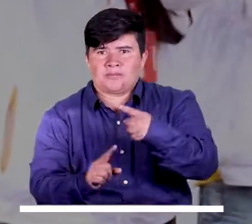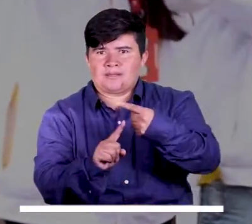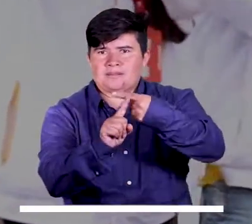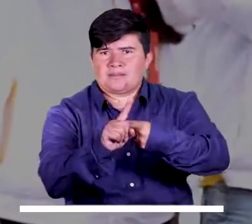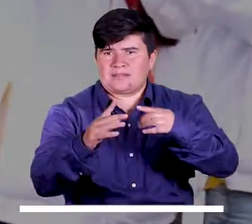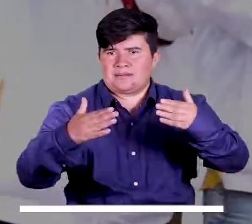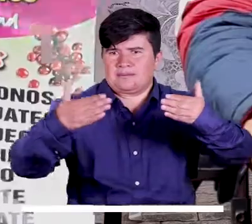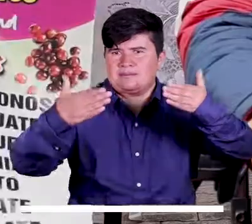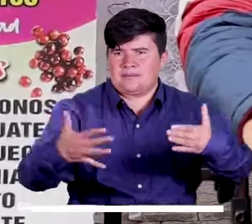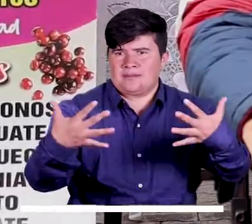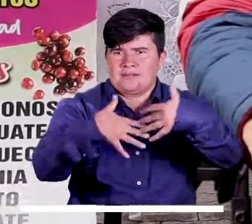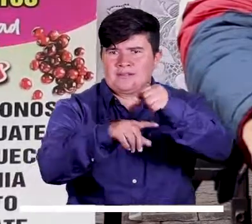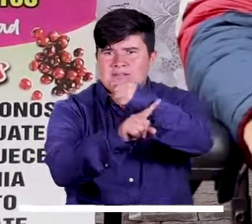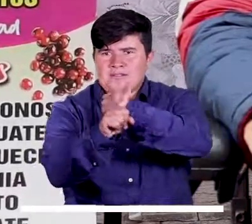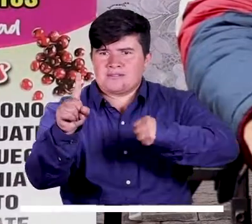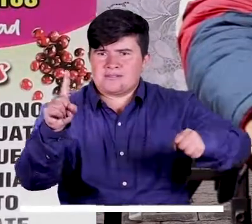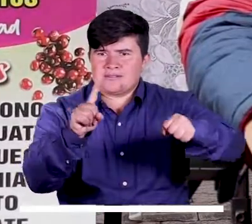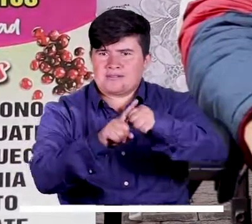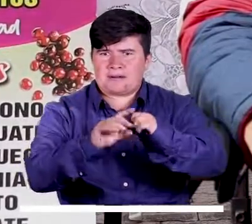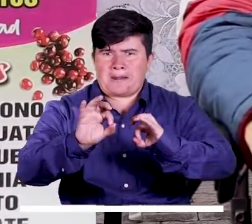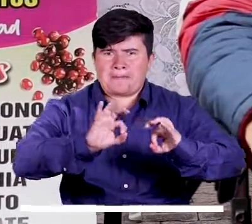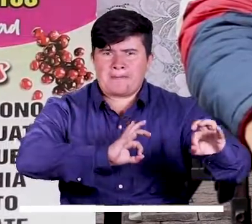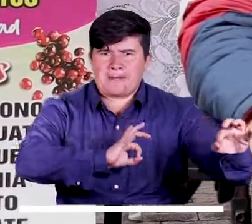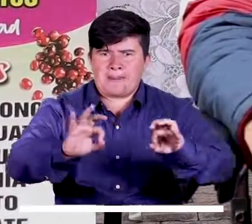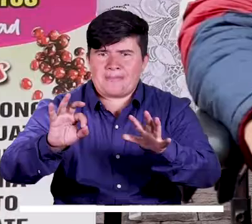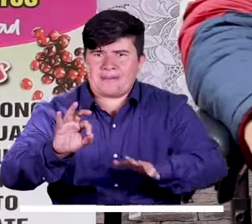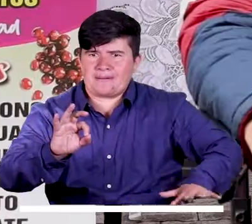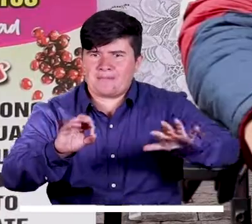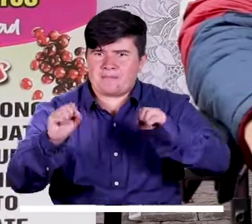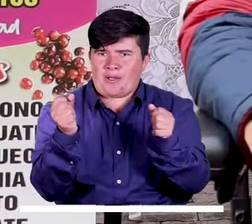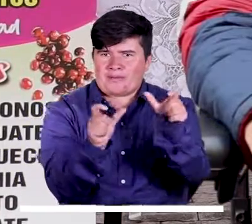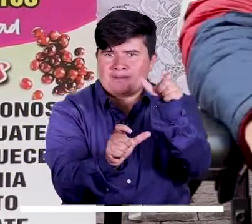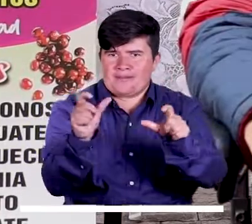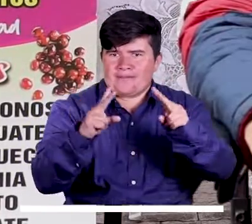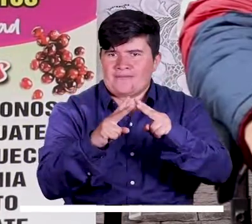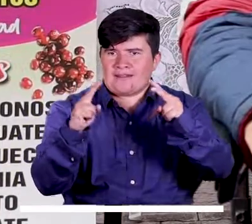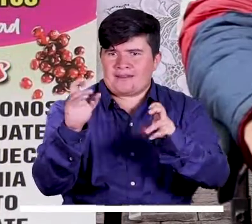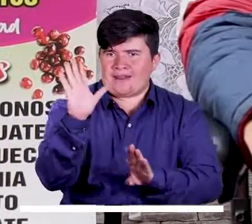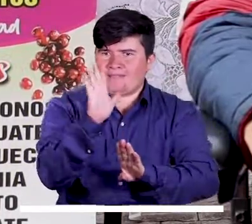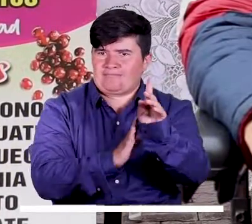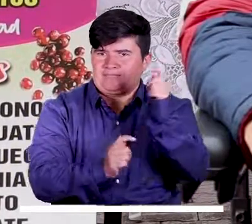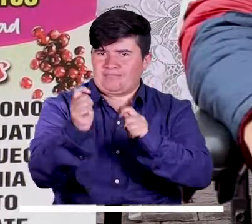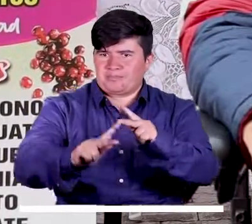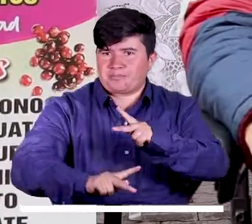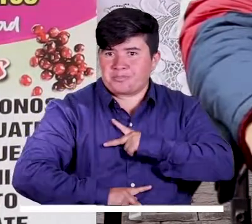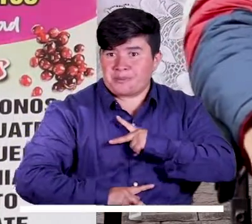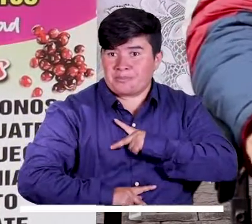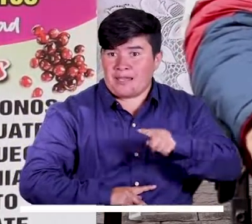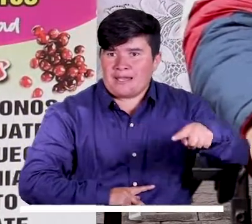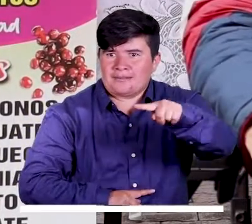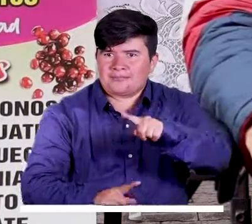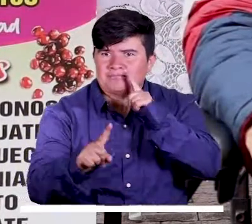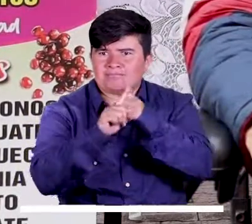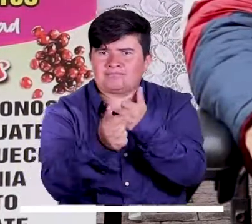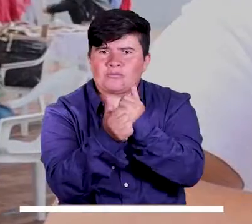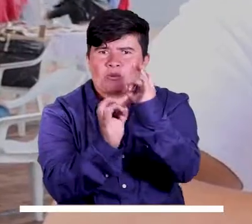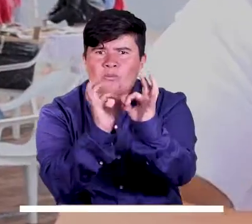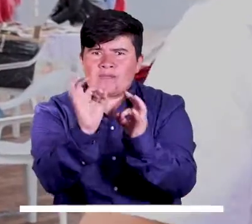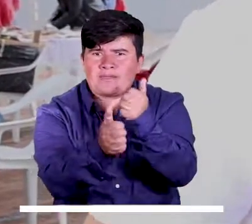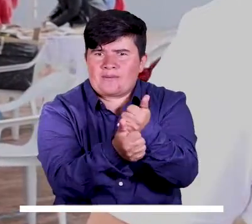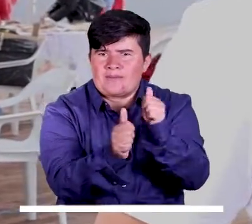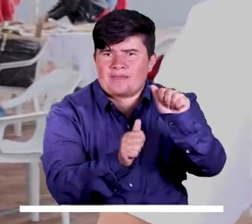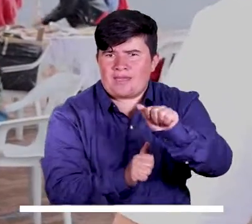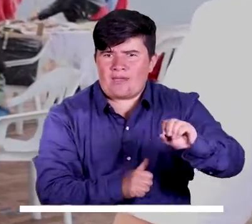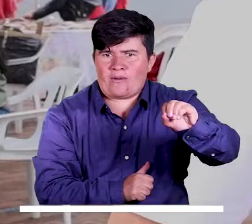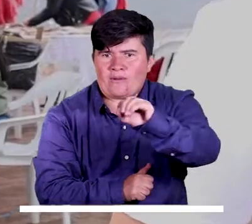Octubre es el mes de la discapacidad. Integración social tiene preparado para todos los bogotanos ferias de emprendimiento donde las cuidadores y